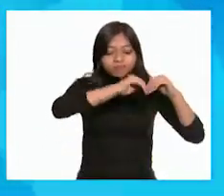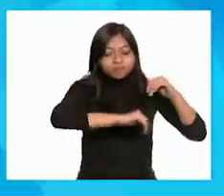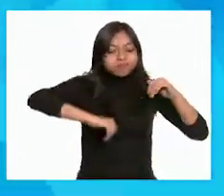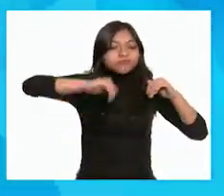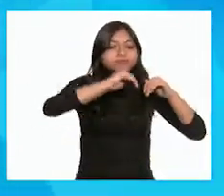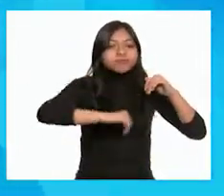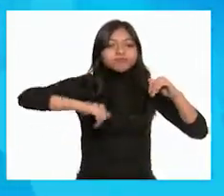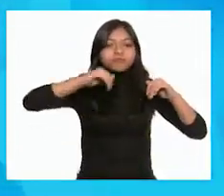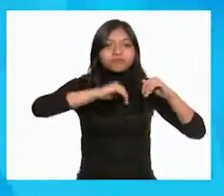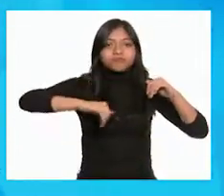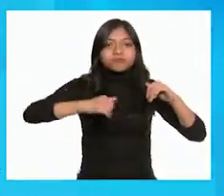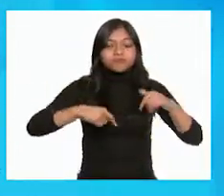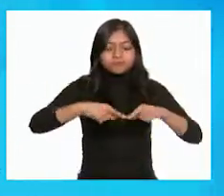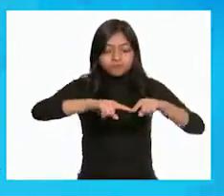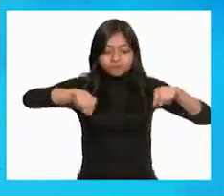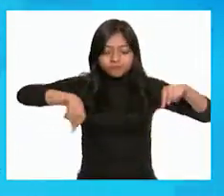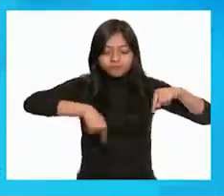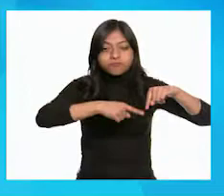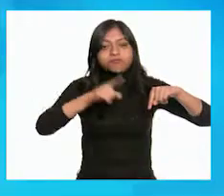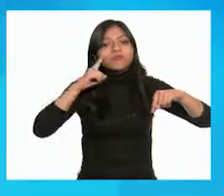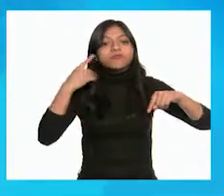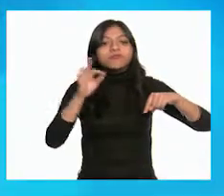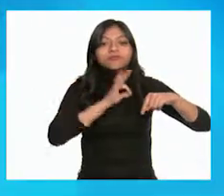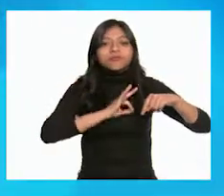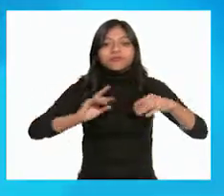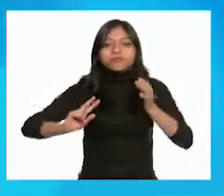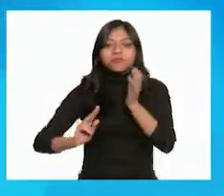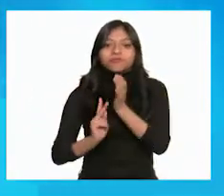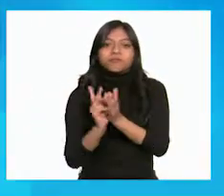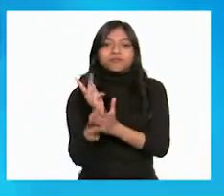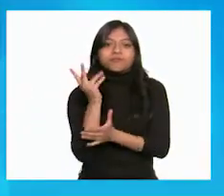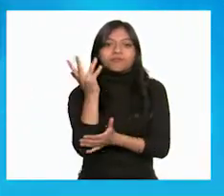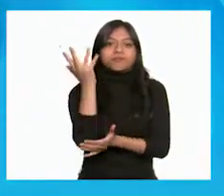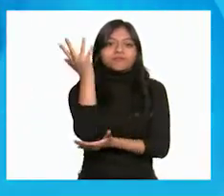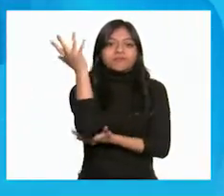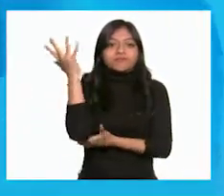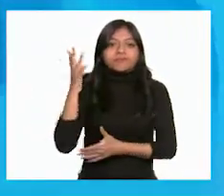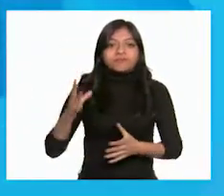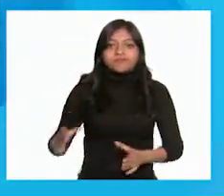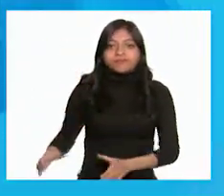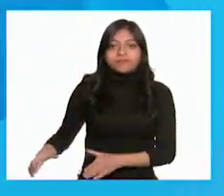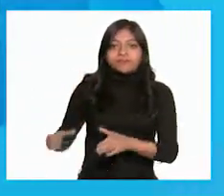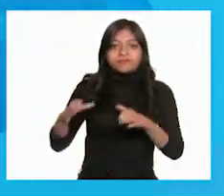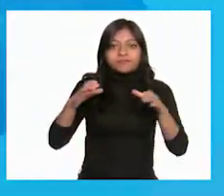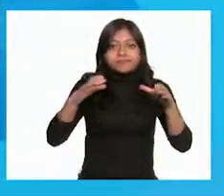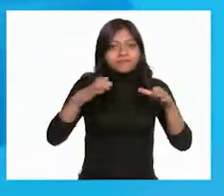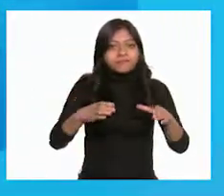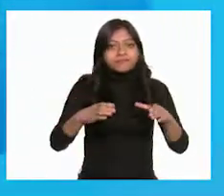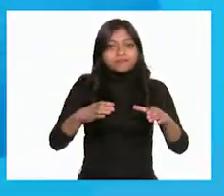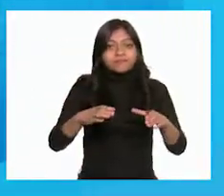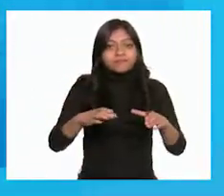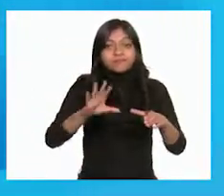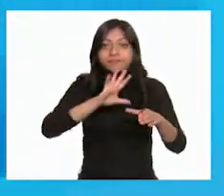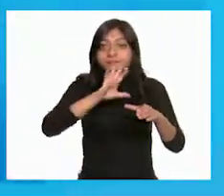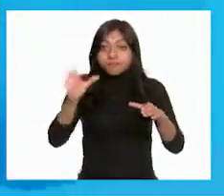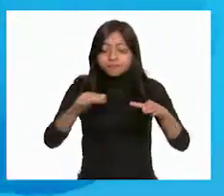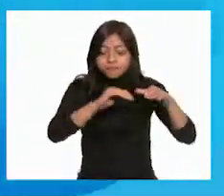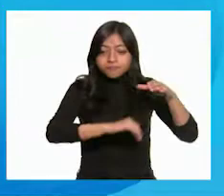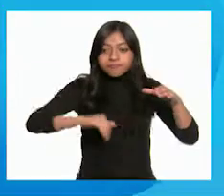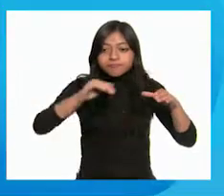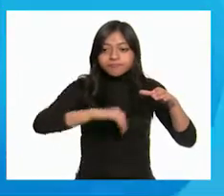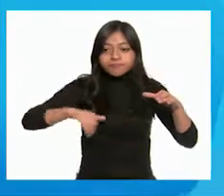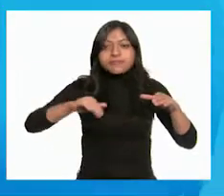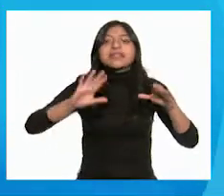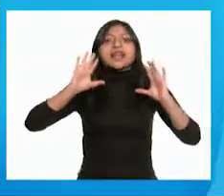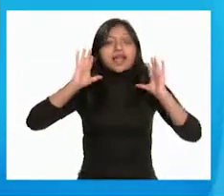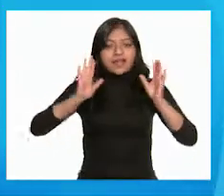suficientemente grande para que quepa esta planta que viene en una bolsa o en una maceta. Ya que se hace el hoyo se